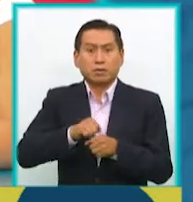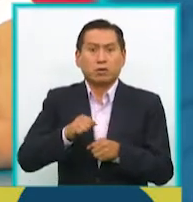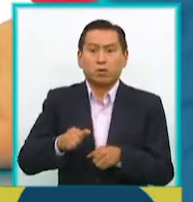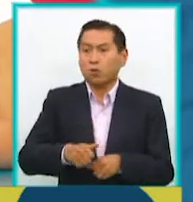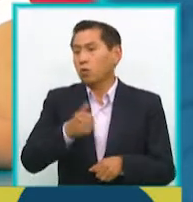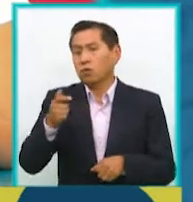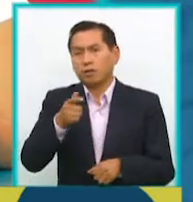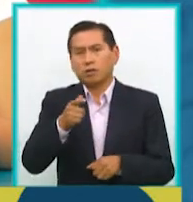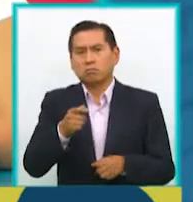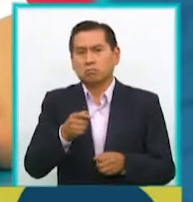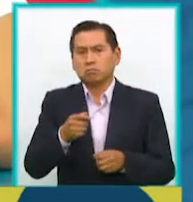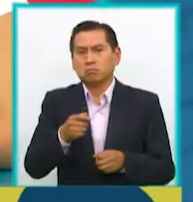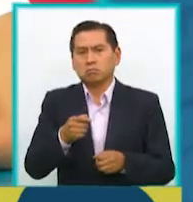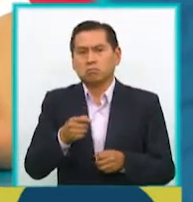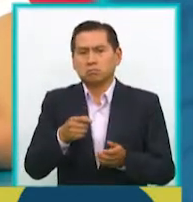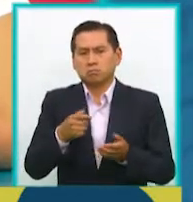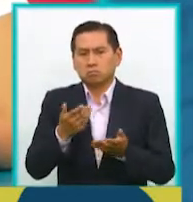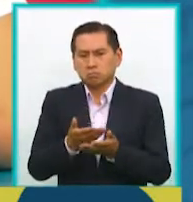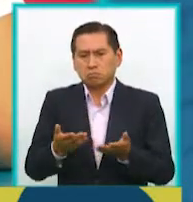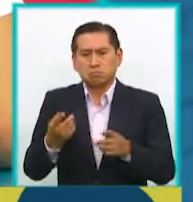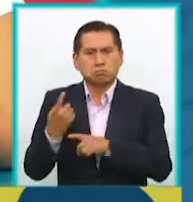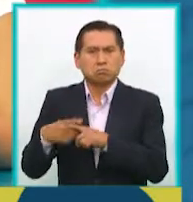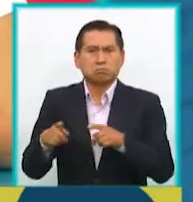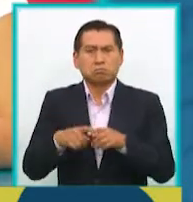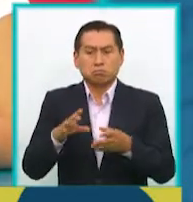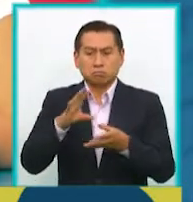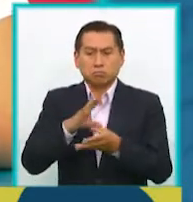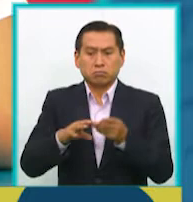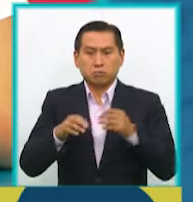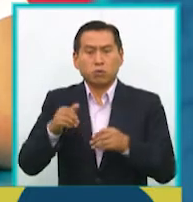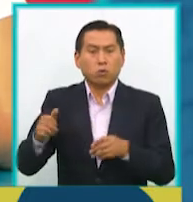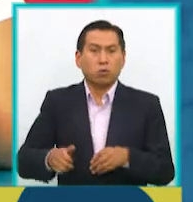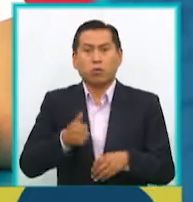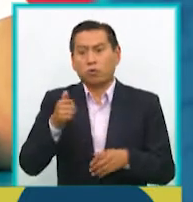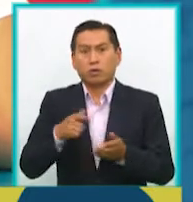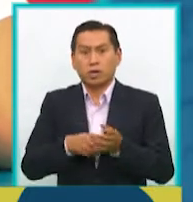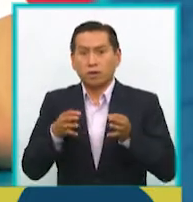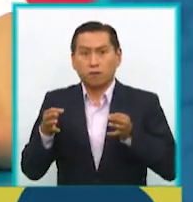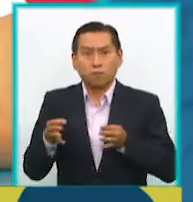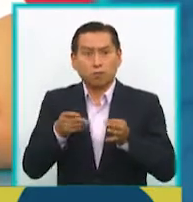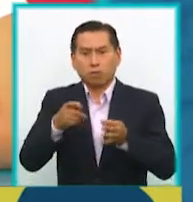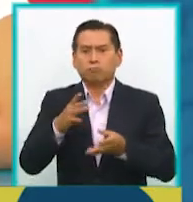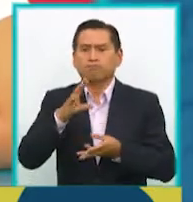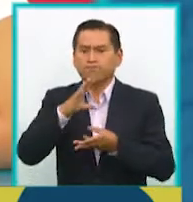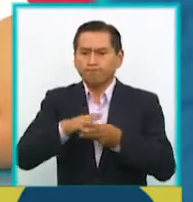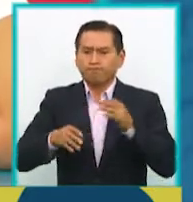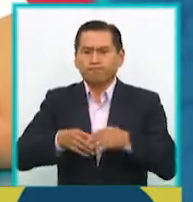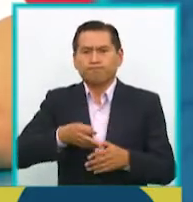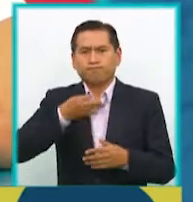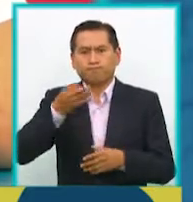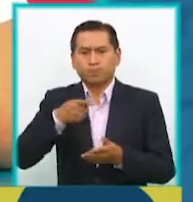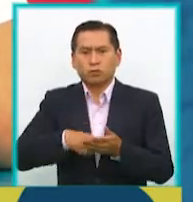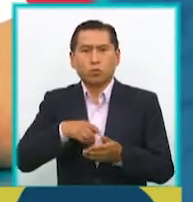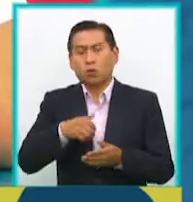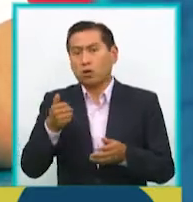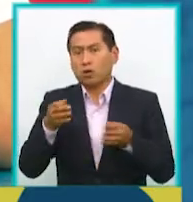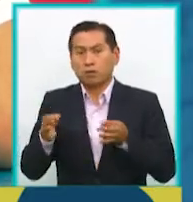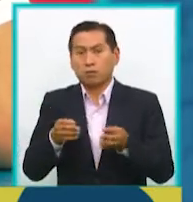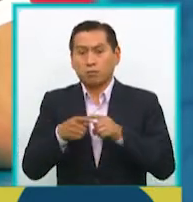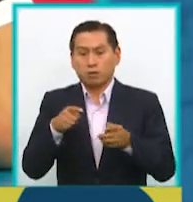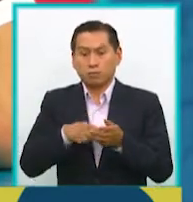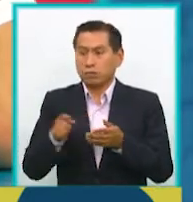tipos de formato en el que quizás la historia se trabaja de otra manera, el estilo narrativo va por otro lado, pero en este caso hablamos de un